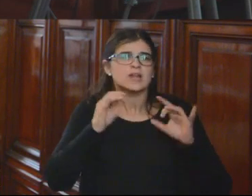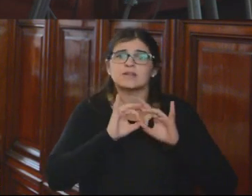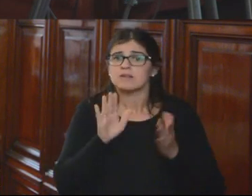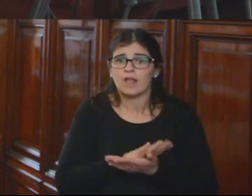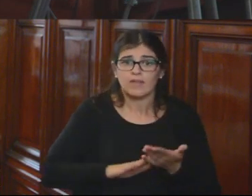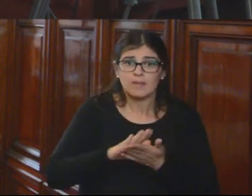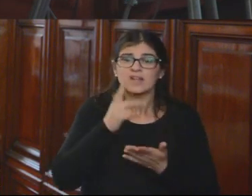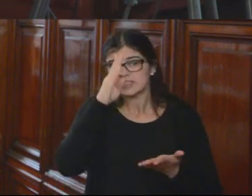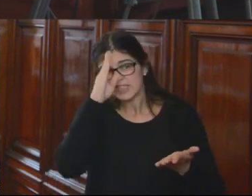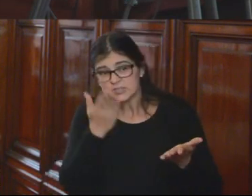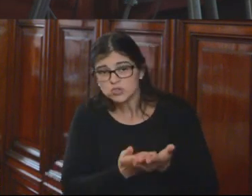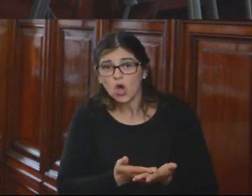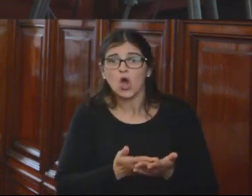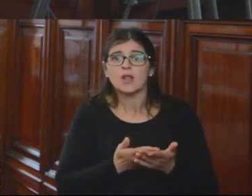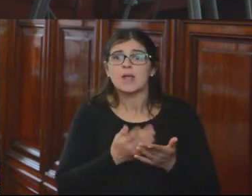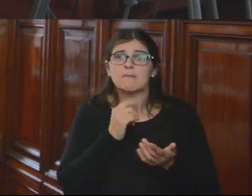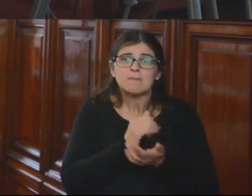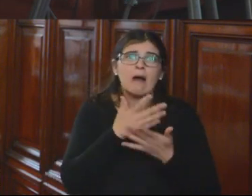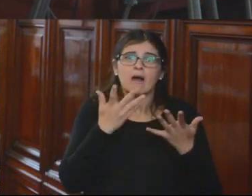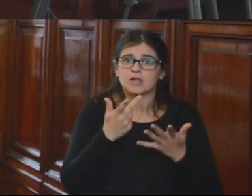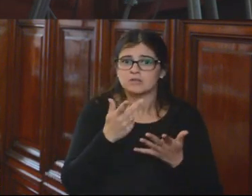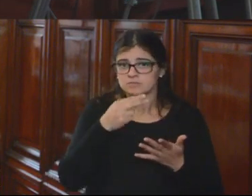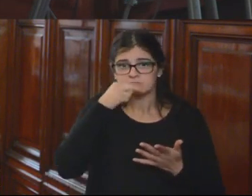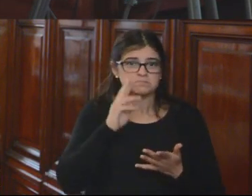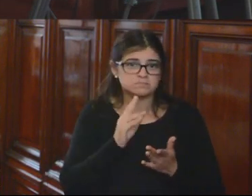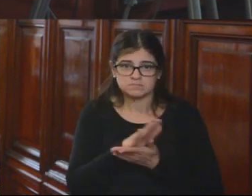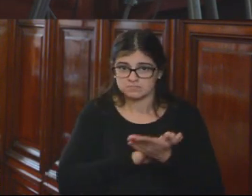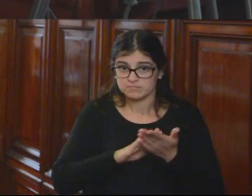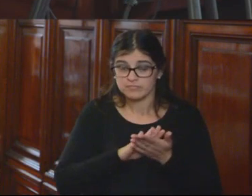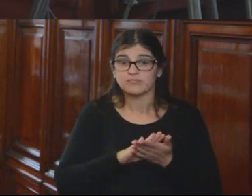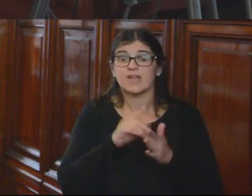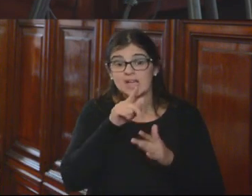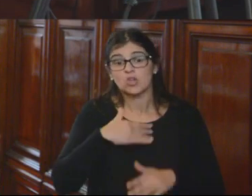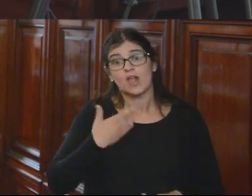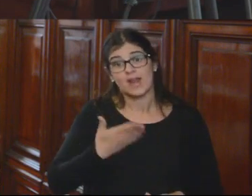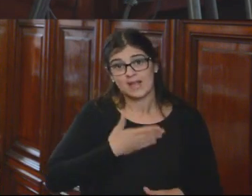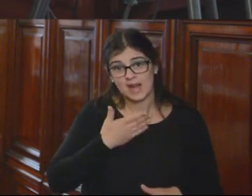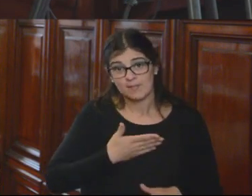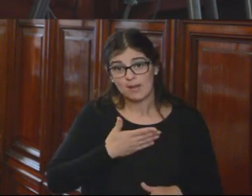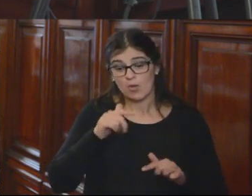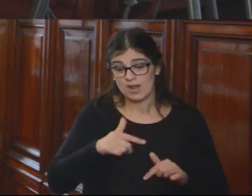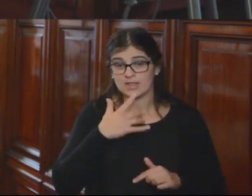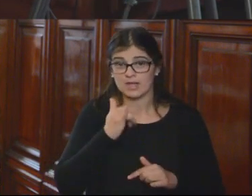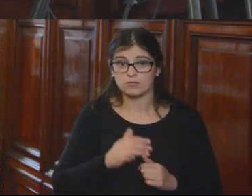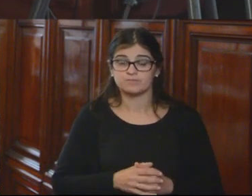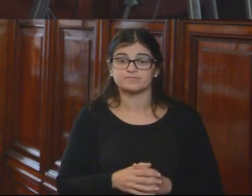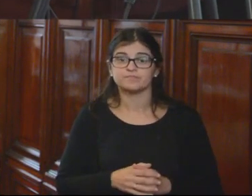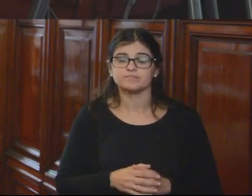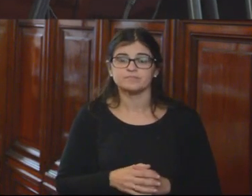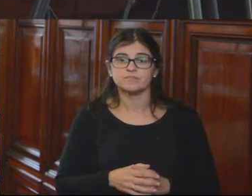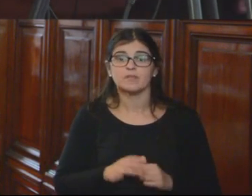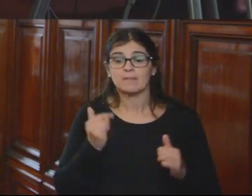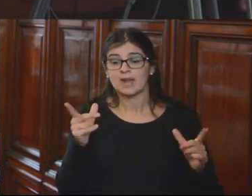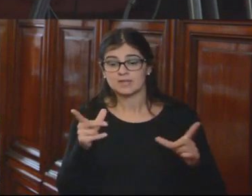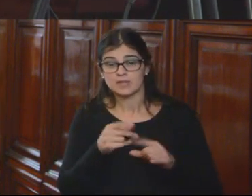ni siquiera sanciones penales y disciplinarias. Y eso es lo que nosotros reclamamos en este caso. Para